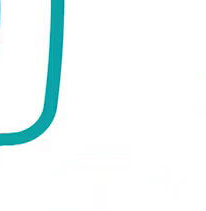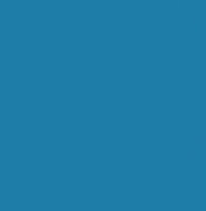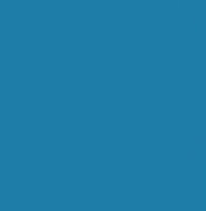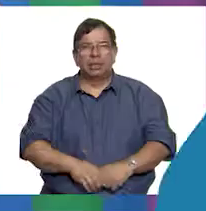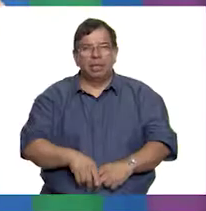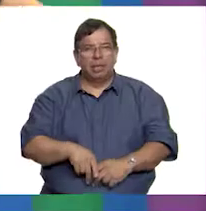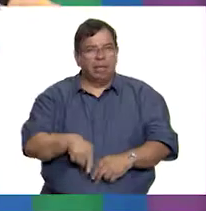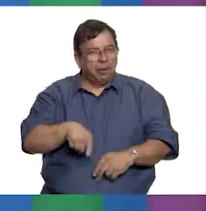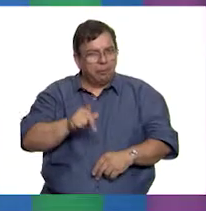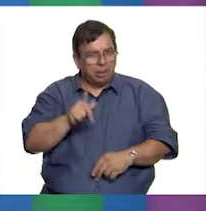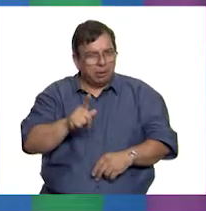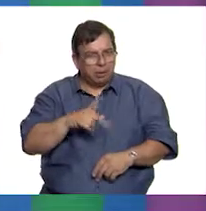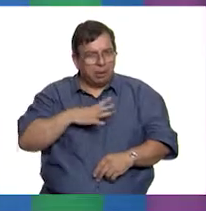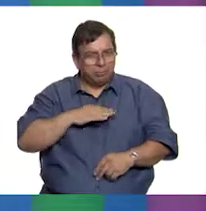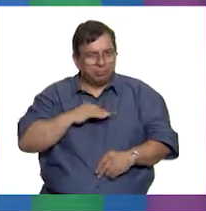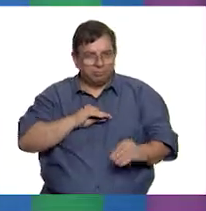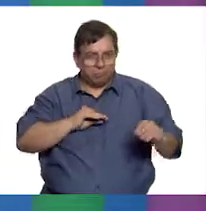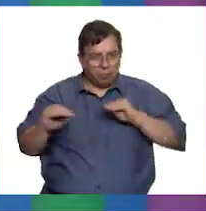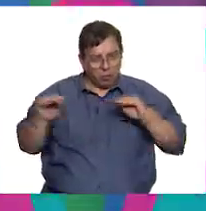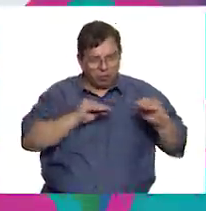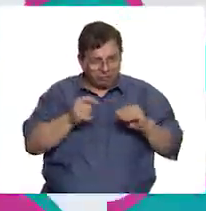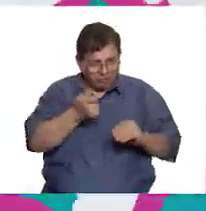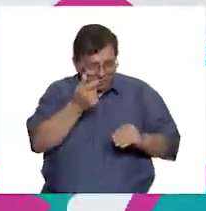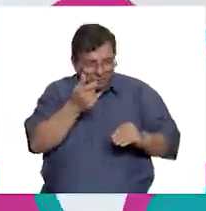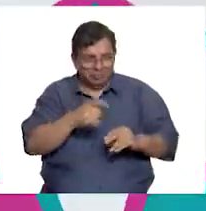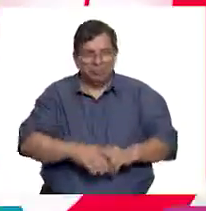Pero antes, a movernos un poco.